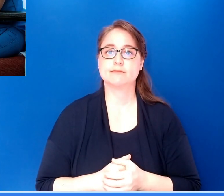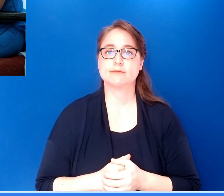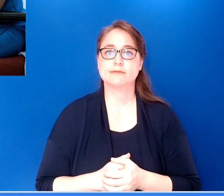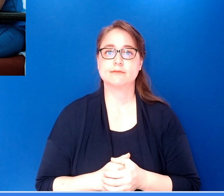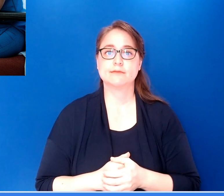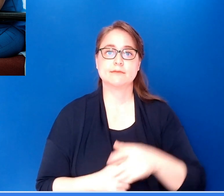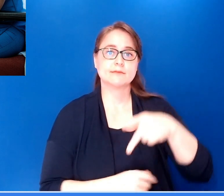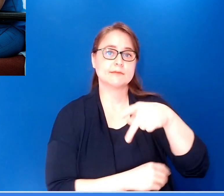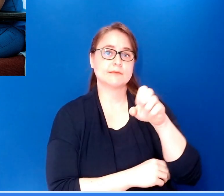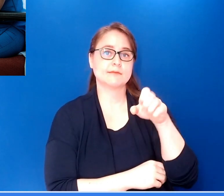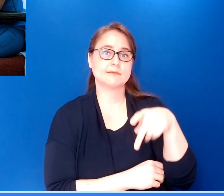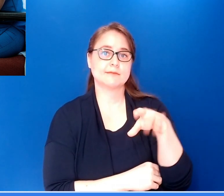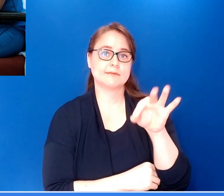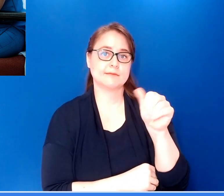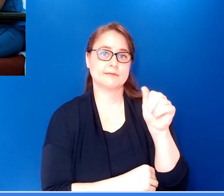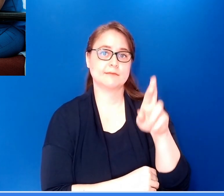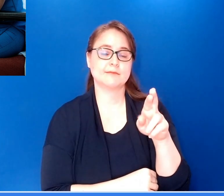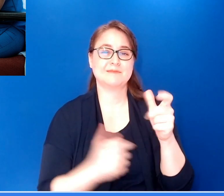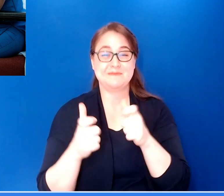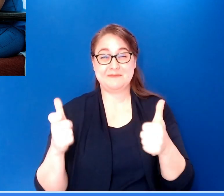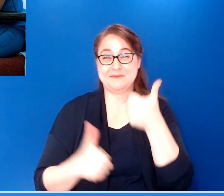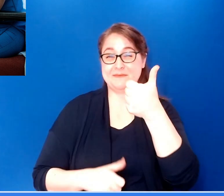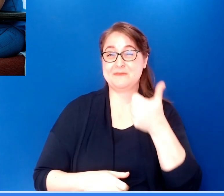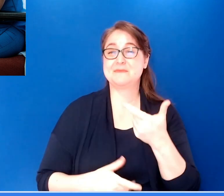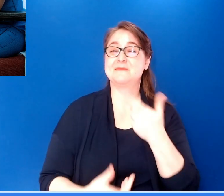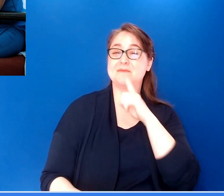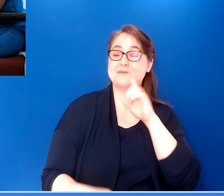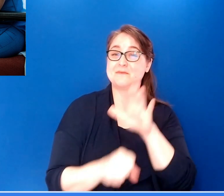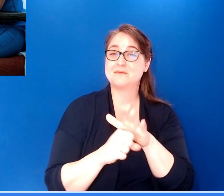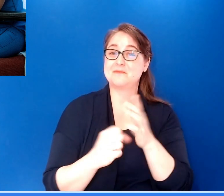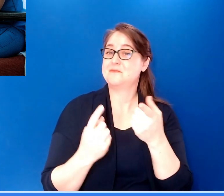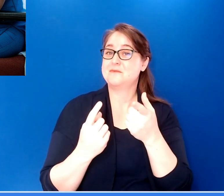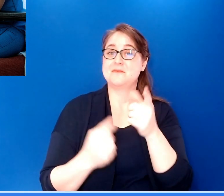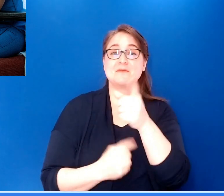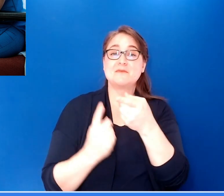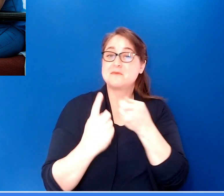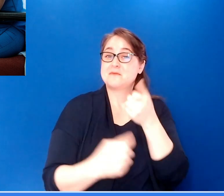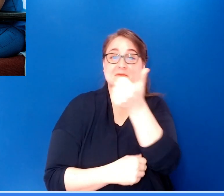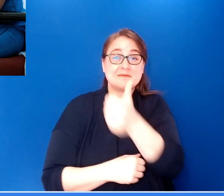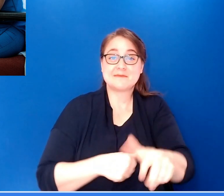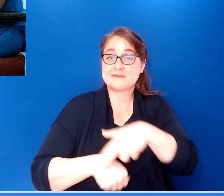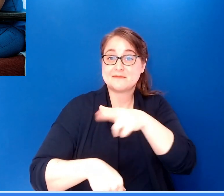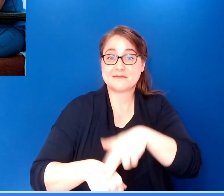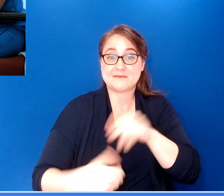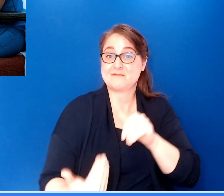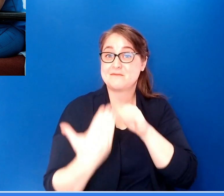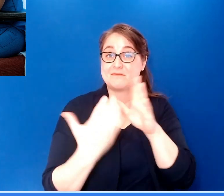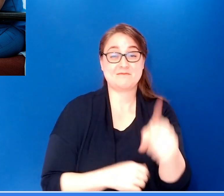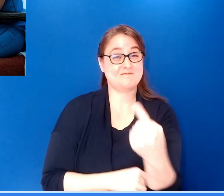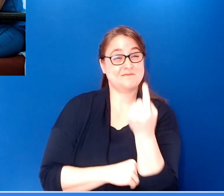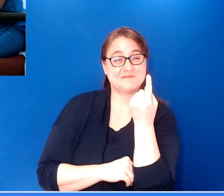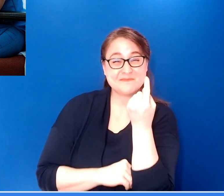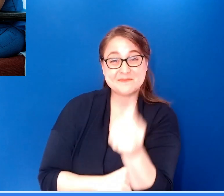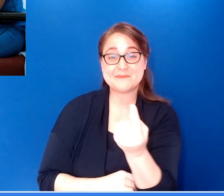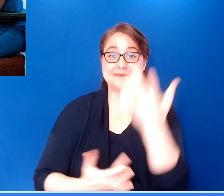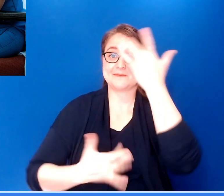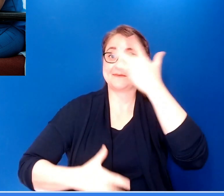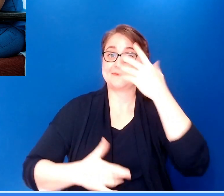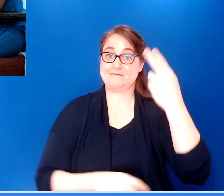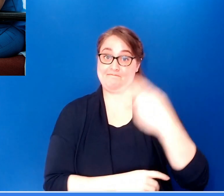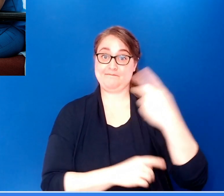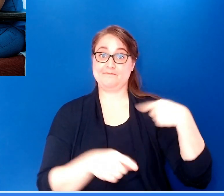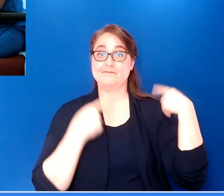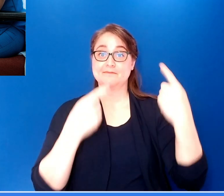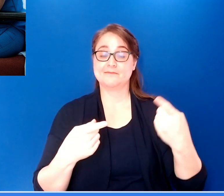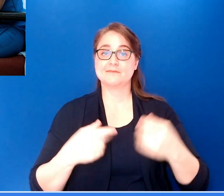sola enfermedad en la historia. Como la agencia líder de salud pública de PEPFAR, los CDC tienen un papel crucial